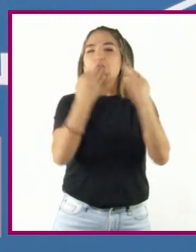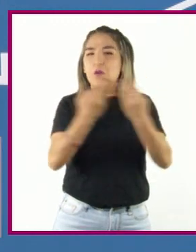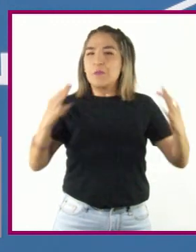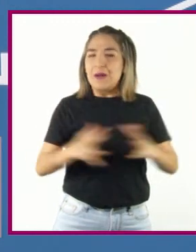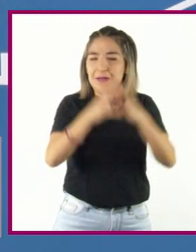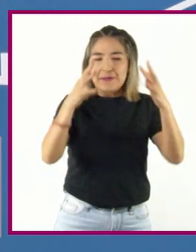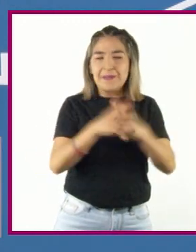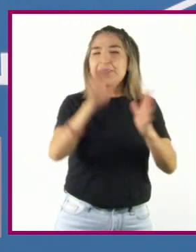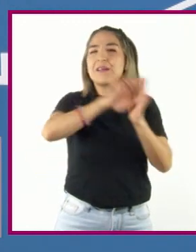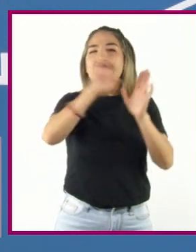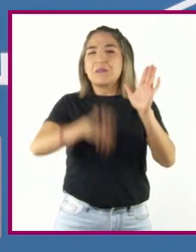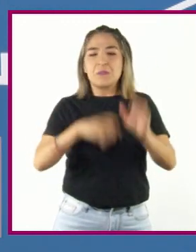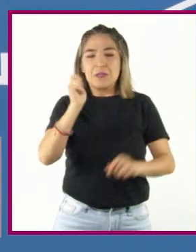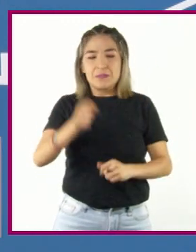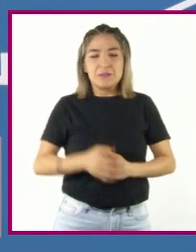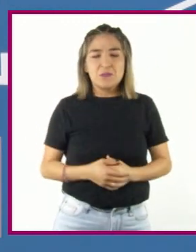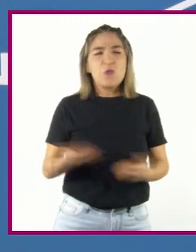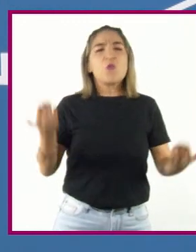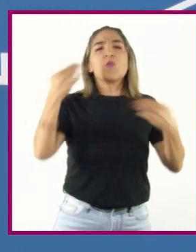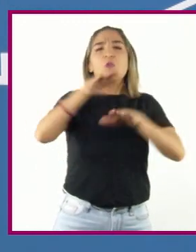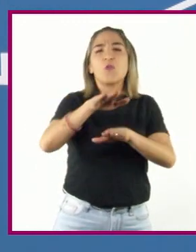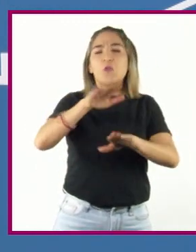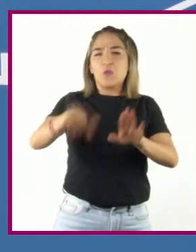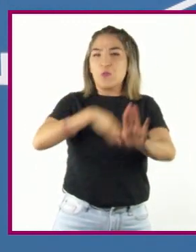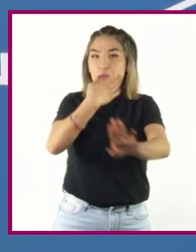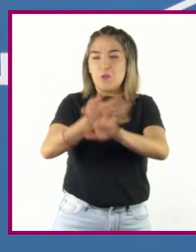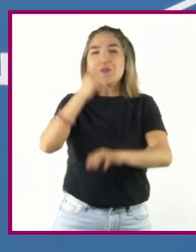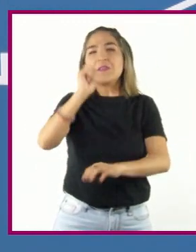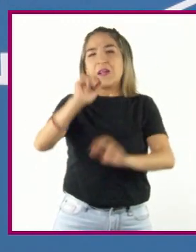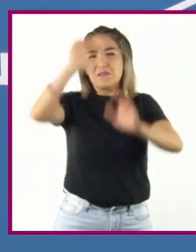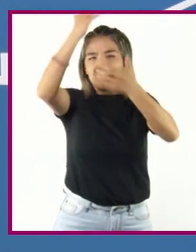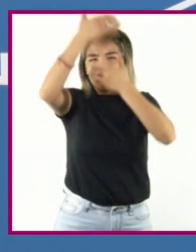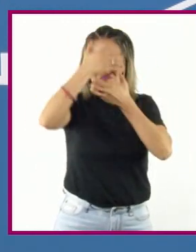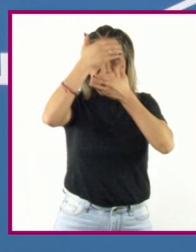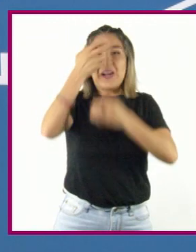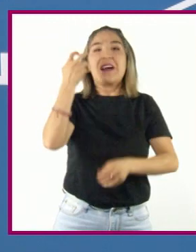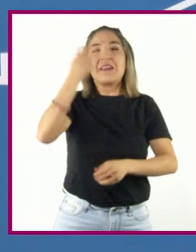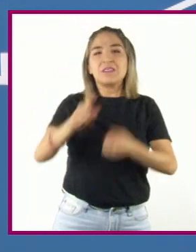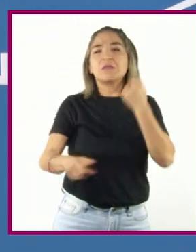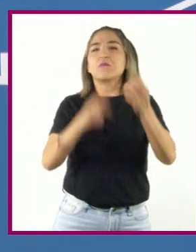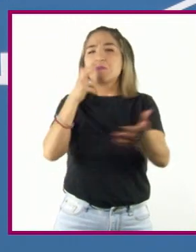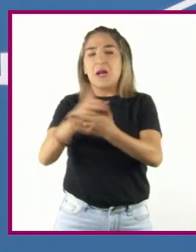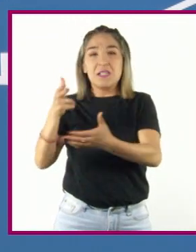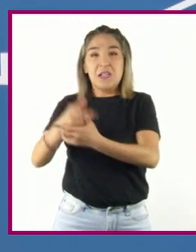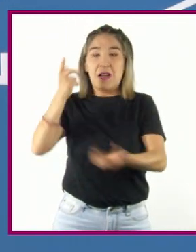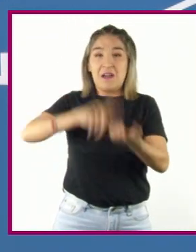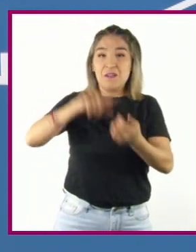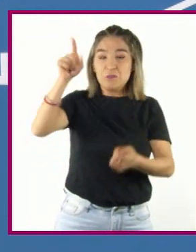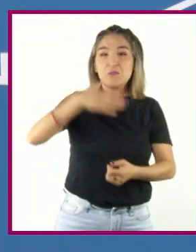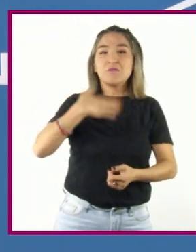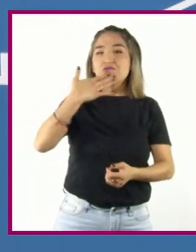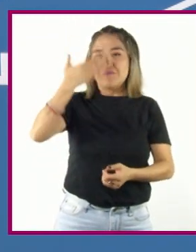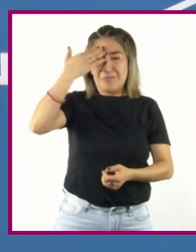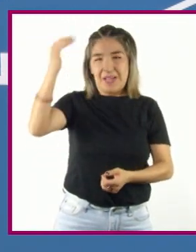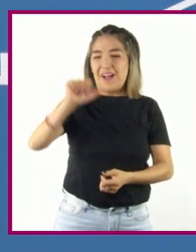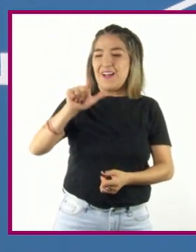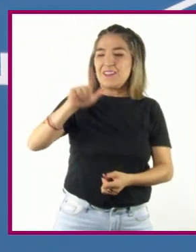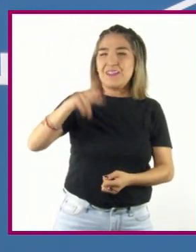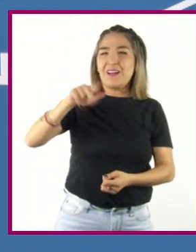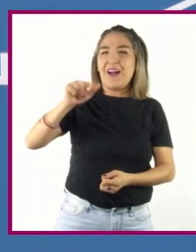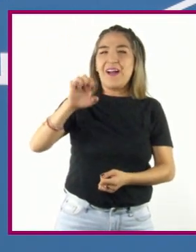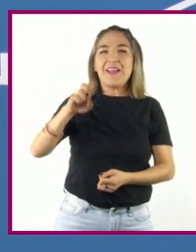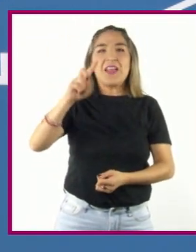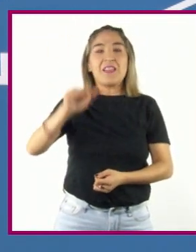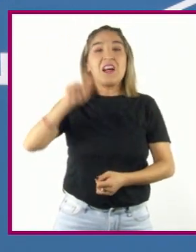Por ejemplo, la guerra contra el terrorismo tomó su impulso a raíz de que la organización islámica Al-Qaeda realizó diversos